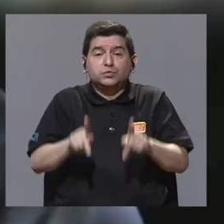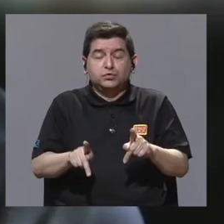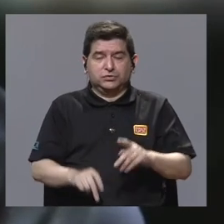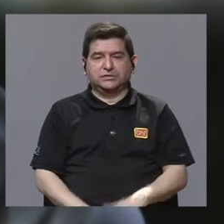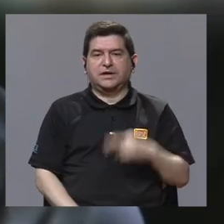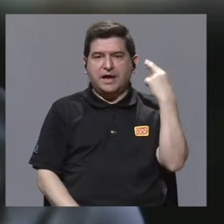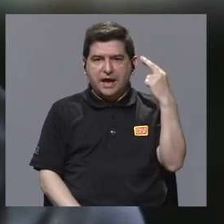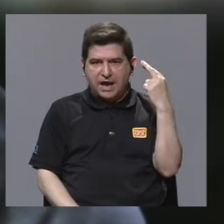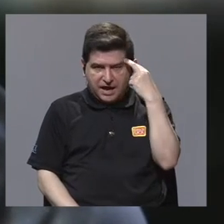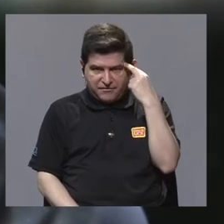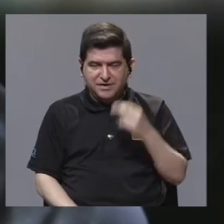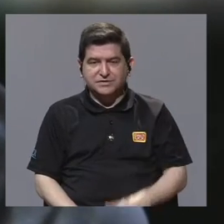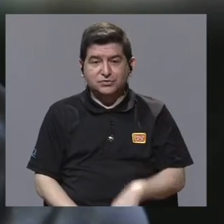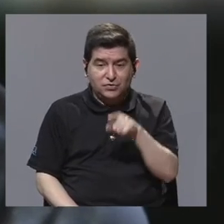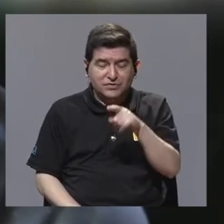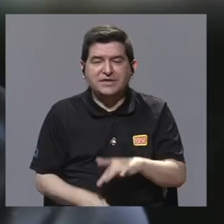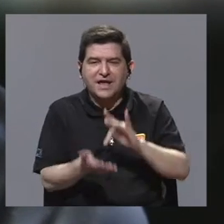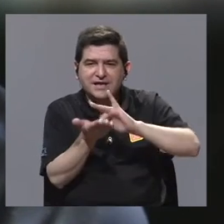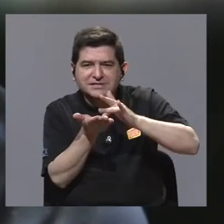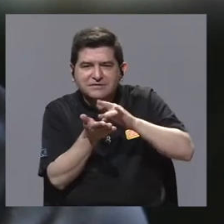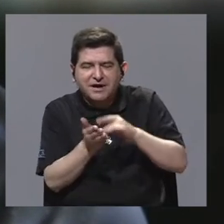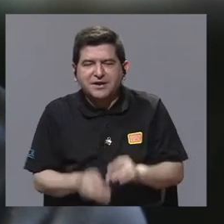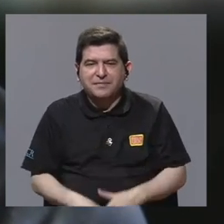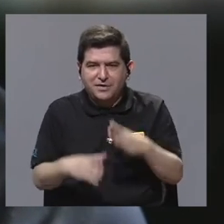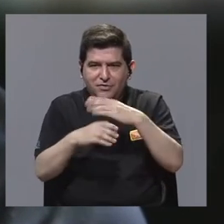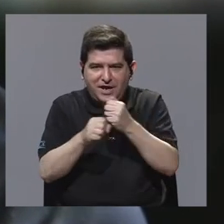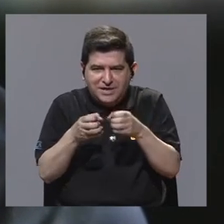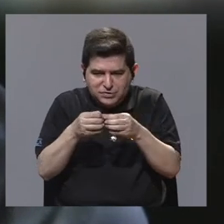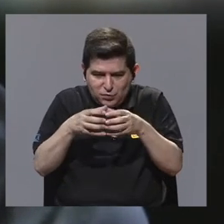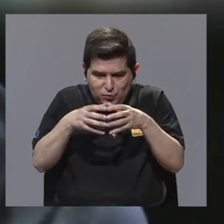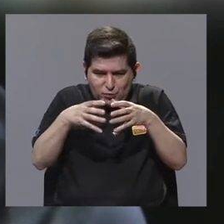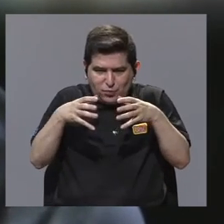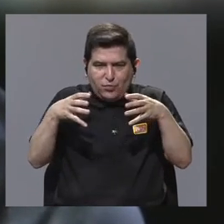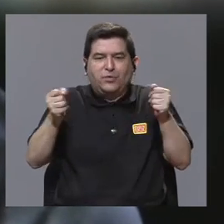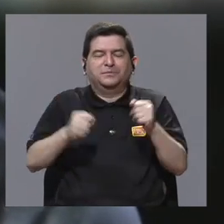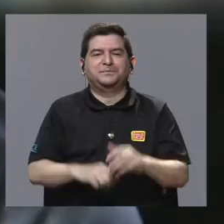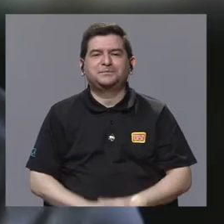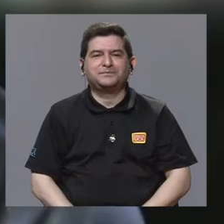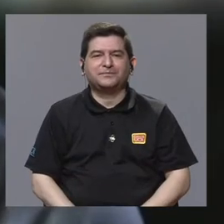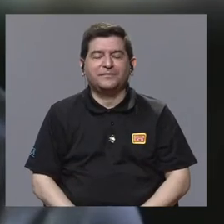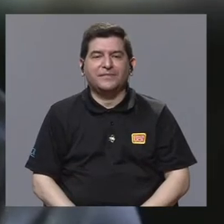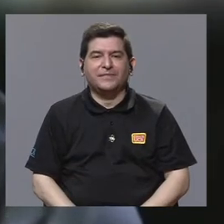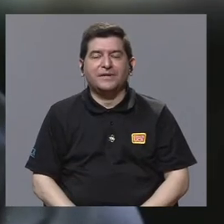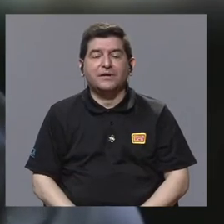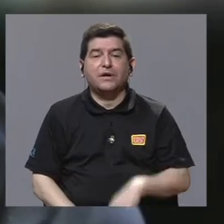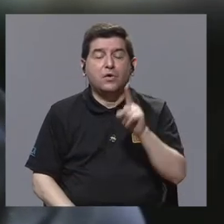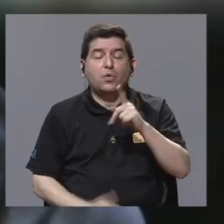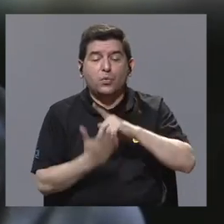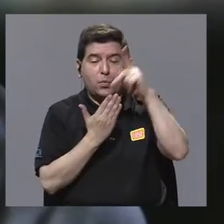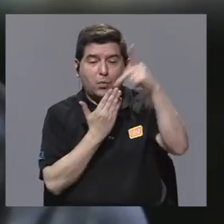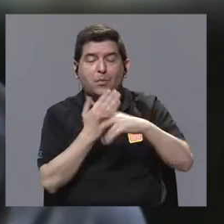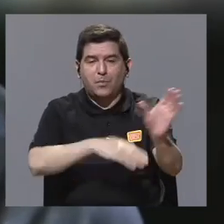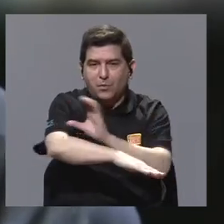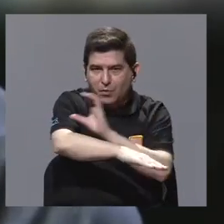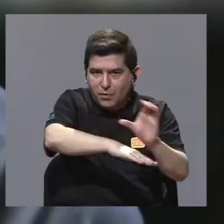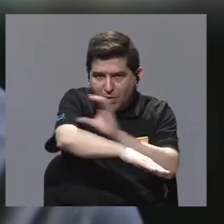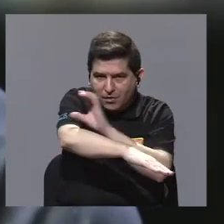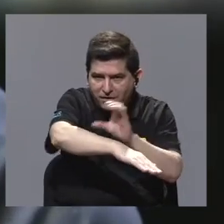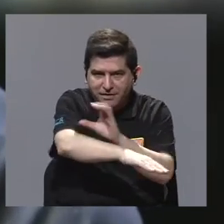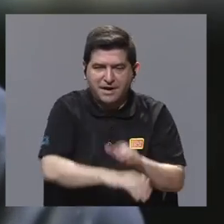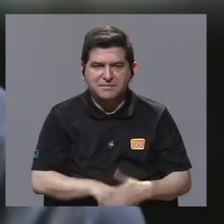persona debido al radiofármaco que se le inyectó. Entonces, por medio de un software,